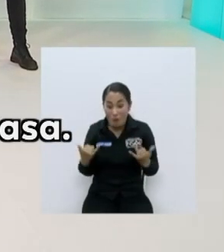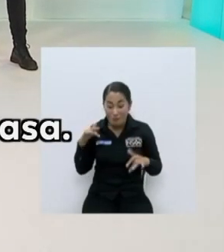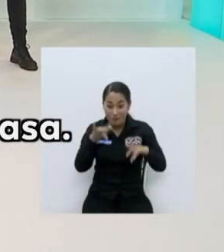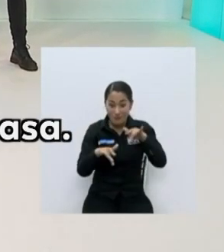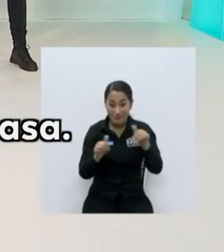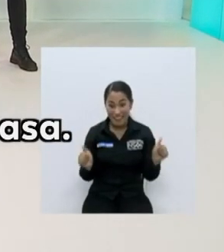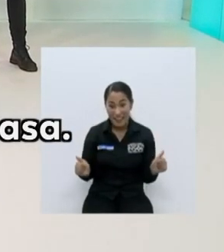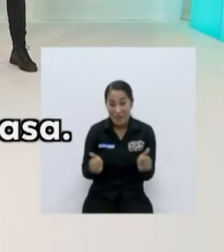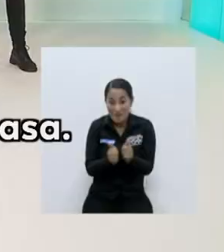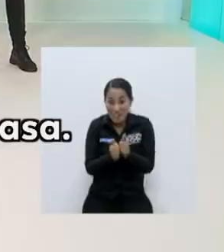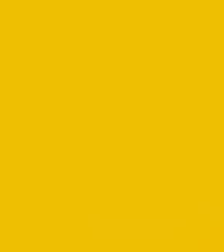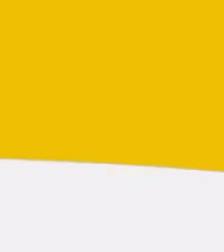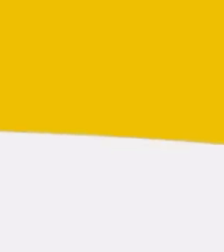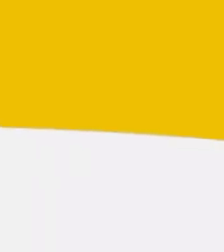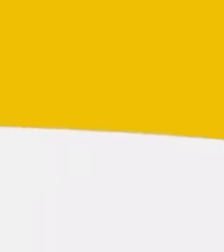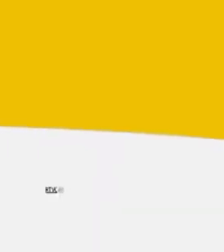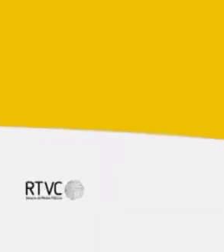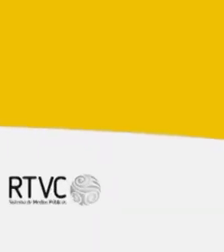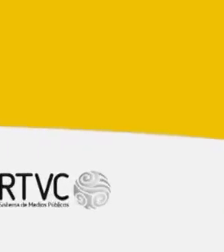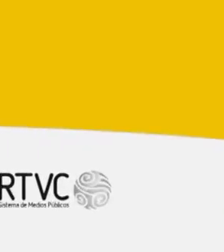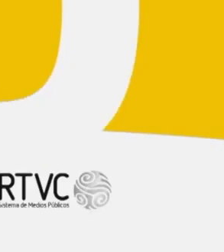tarea de hoy, Profe en tu Casa.